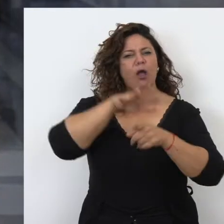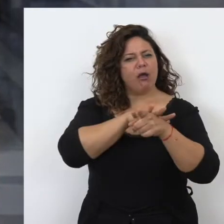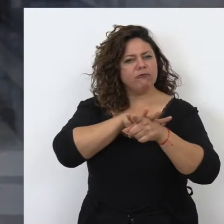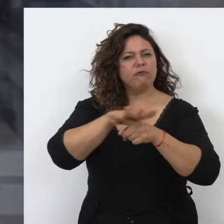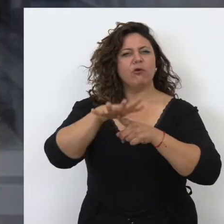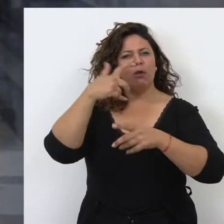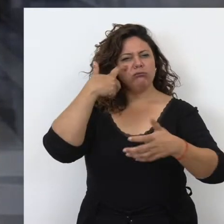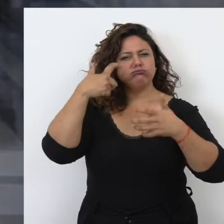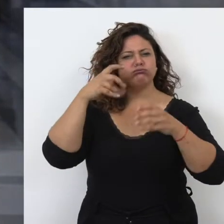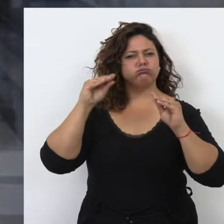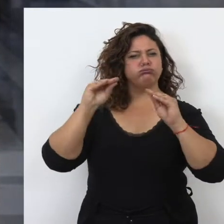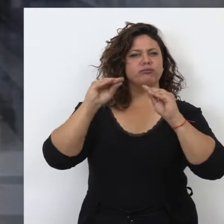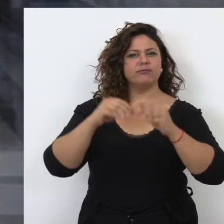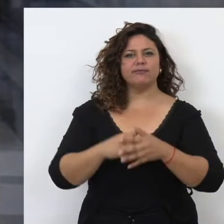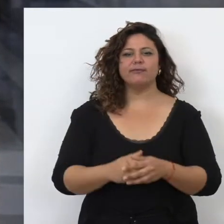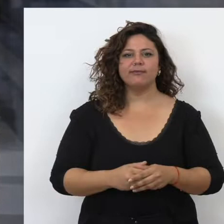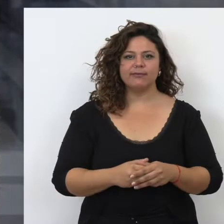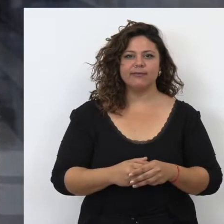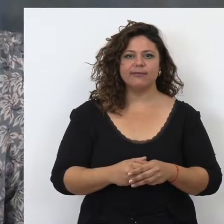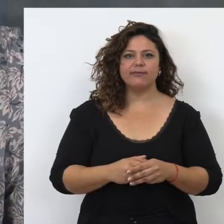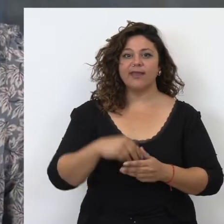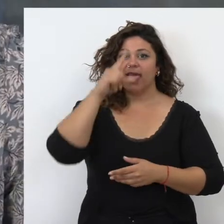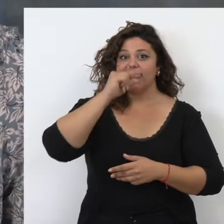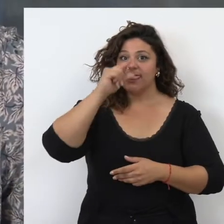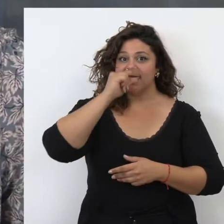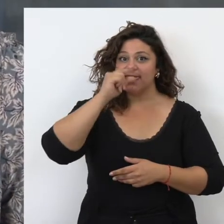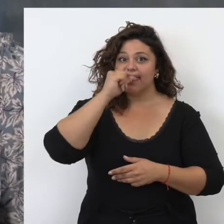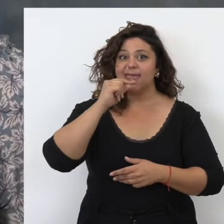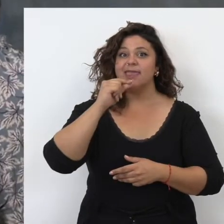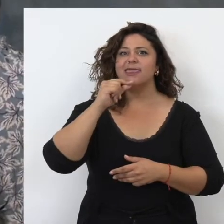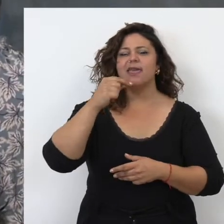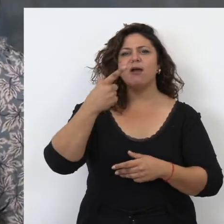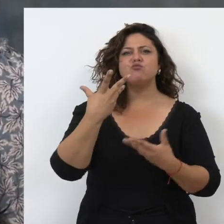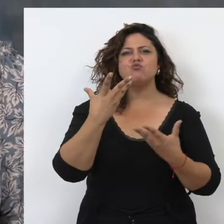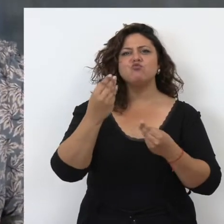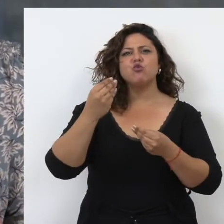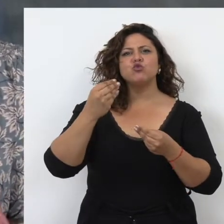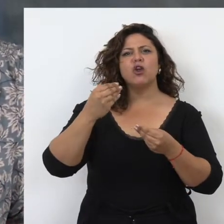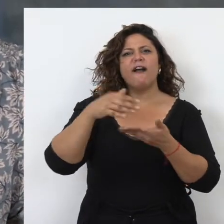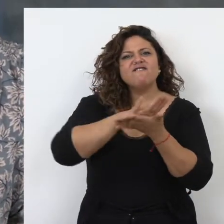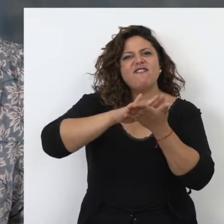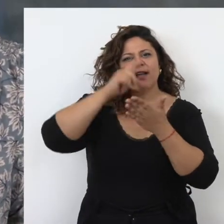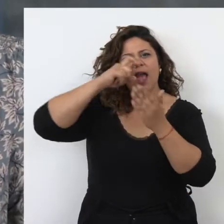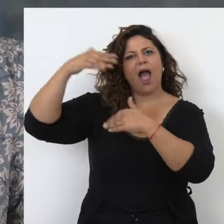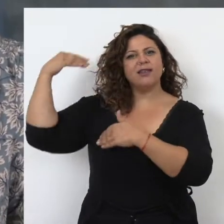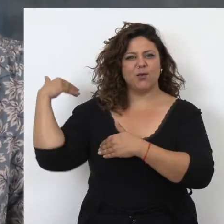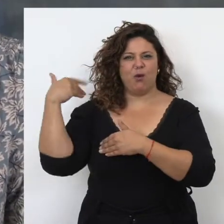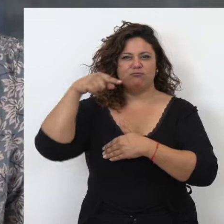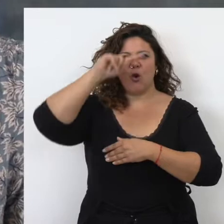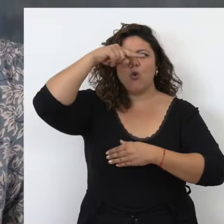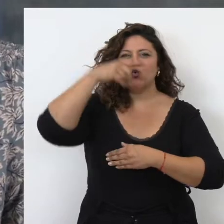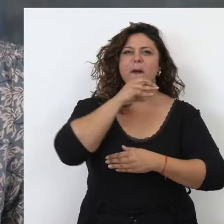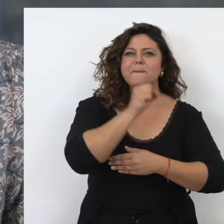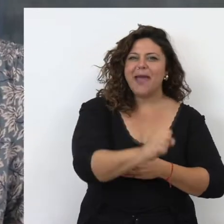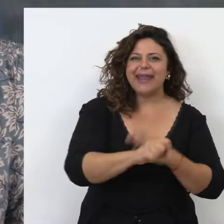unos rasgos muy visibles y muy evidentes. La ciencia que se hace recoge muchas fuentes antiguas, se reúnen